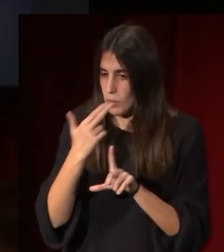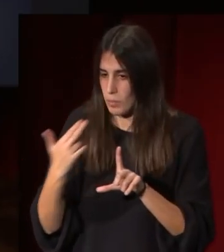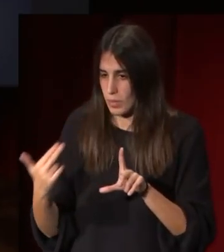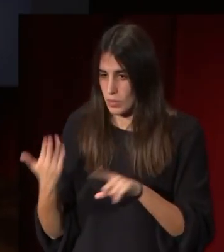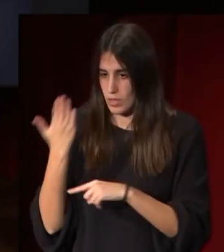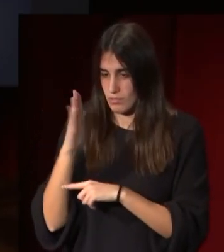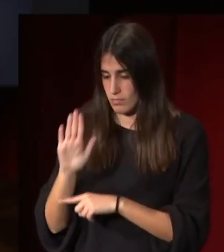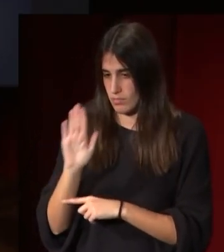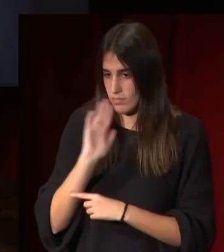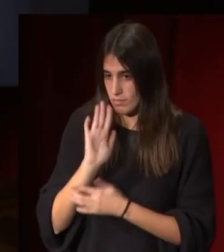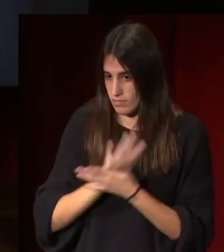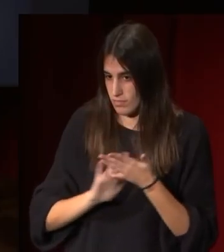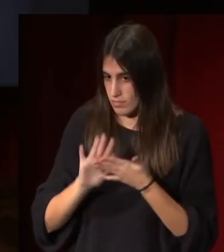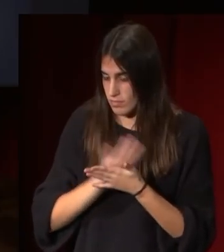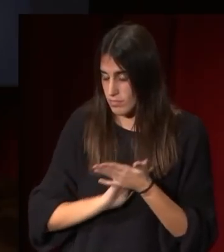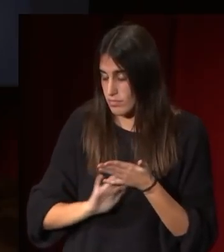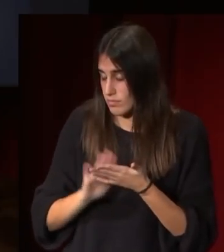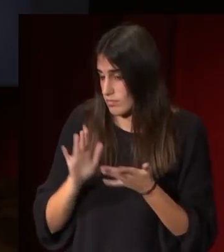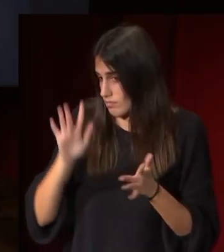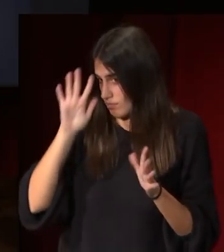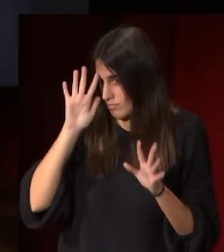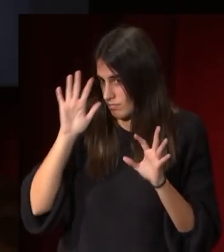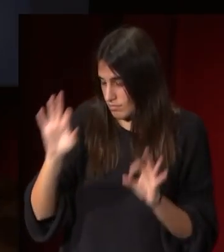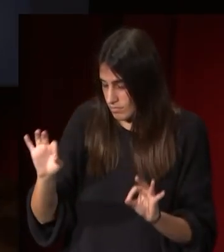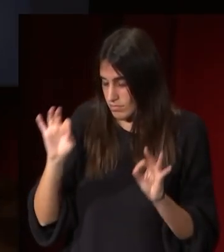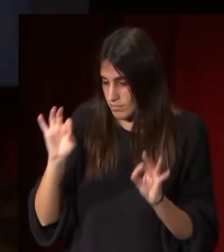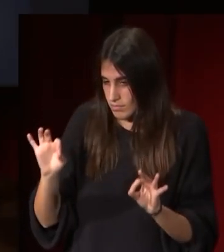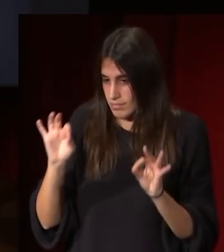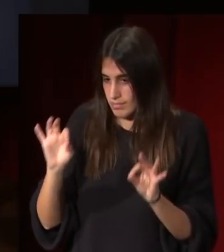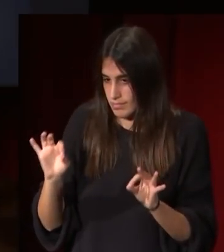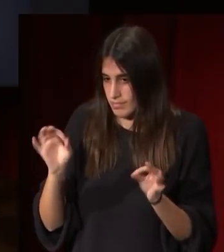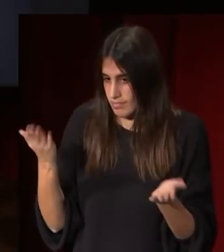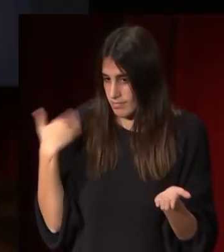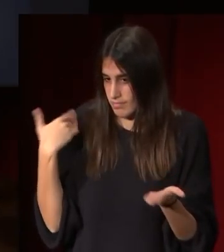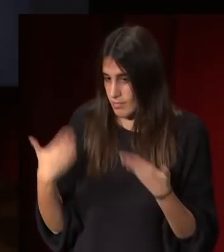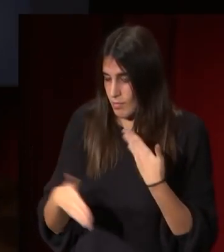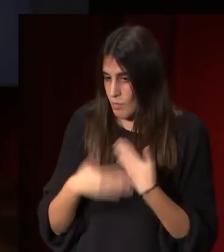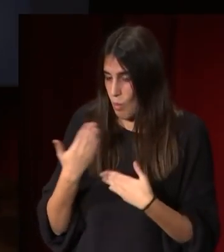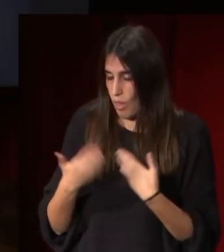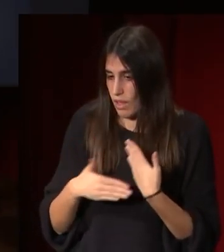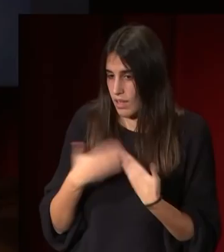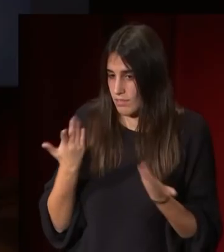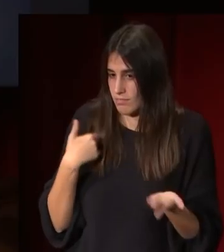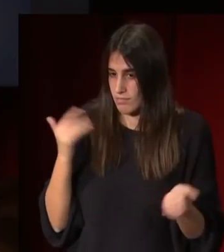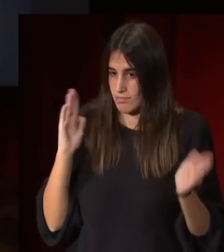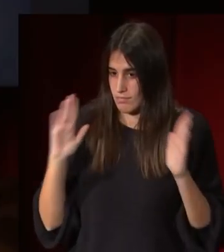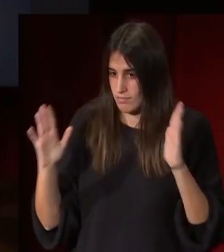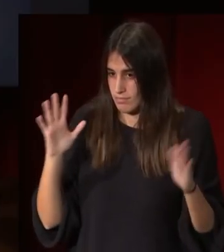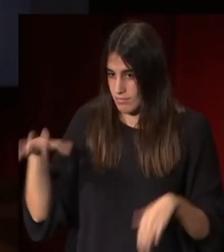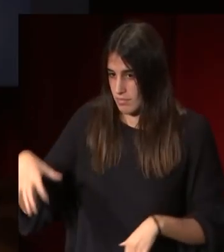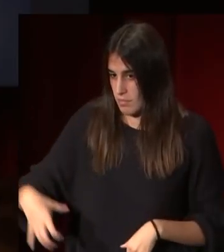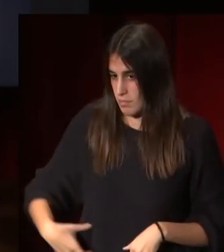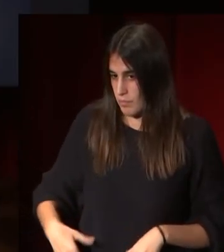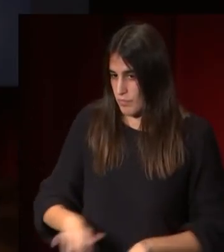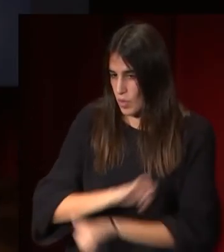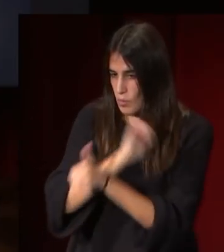les he comentado obviamente con la misma con el mismo la moda del imperio con esas